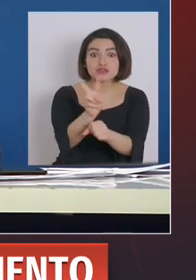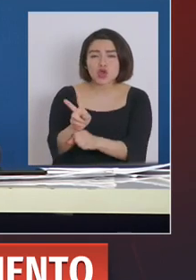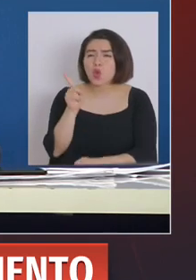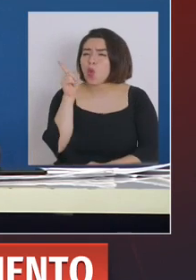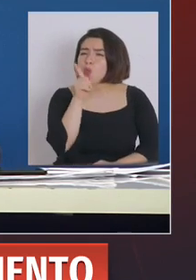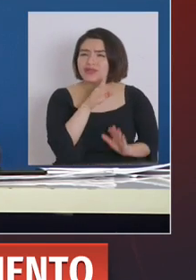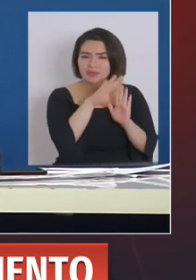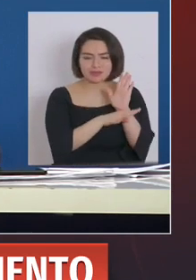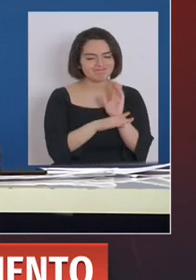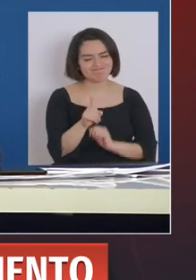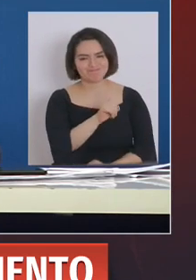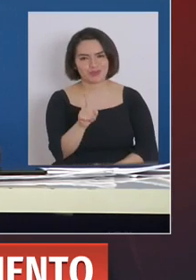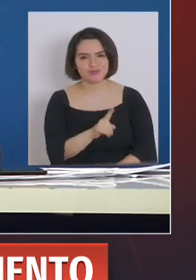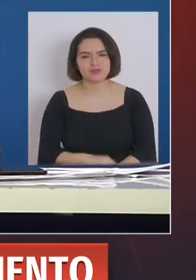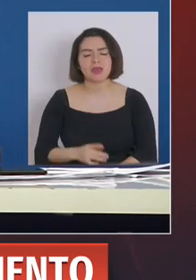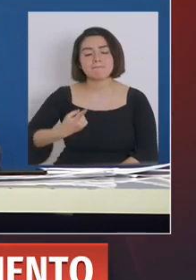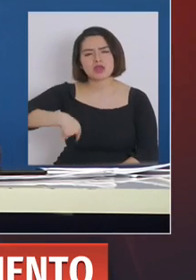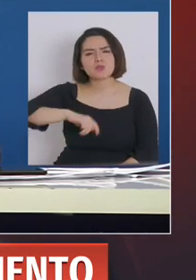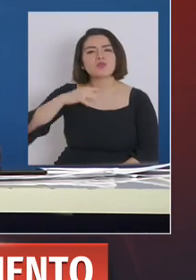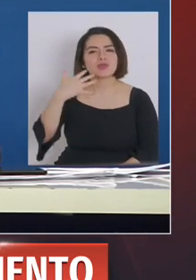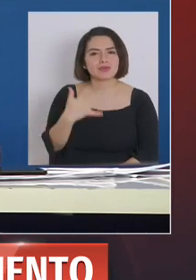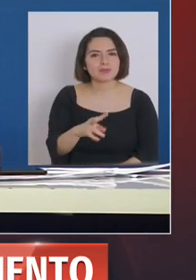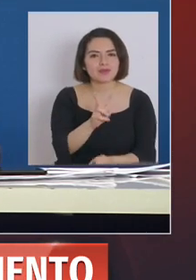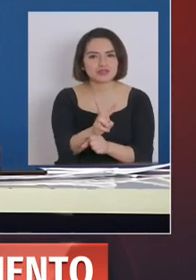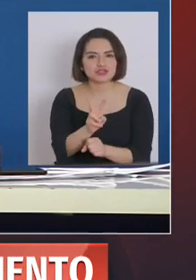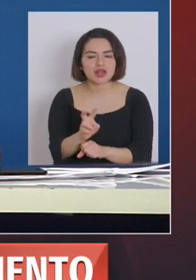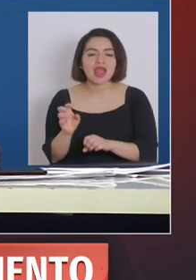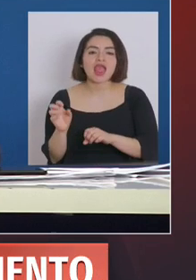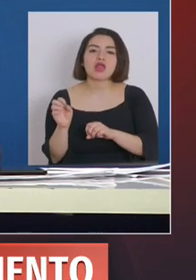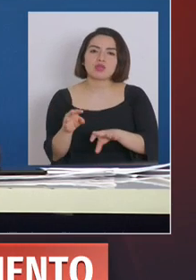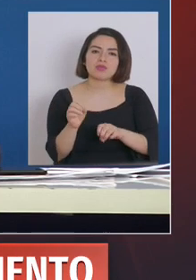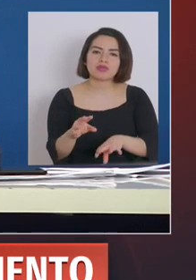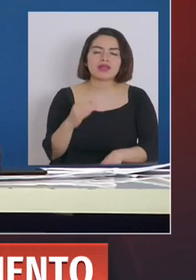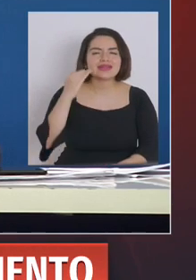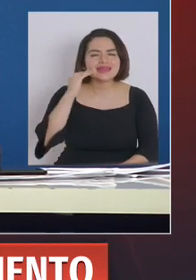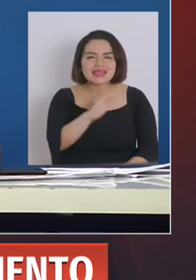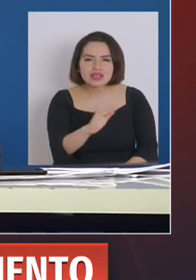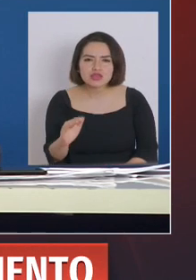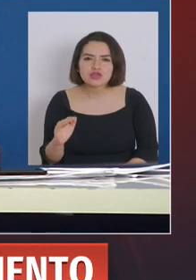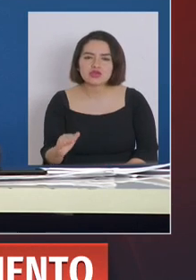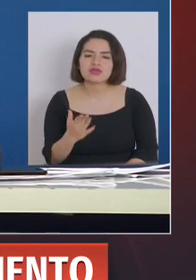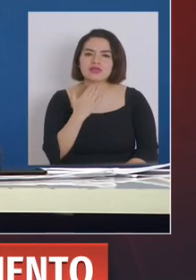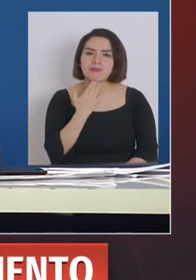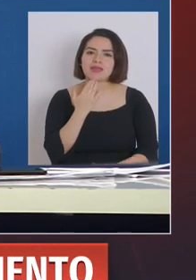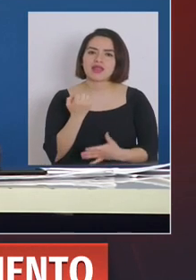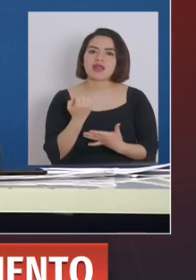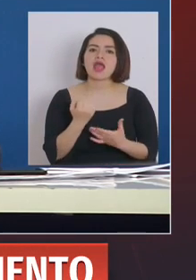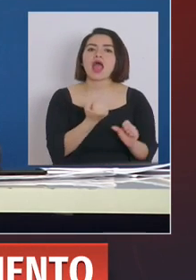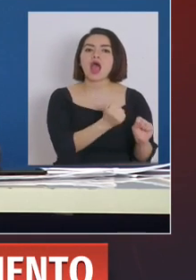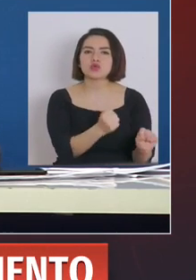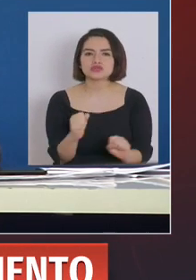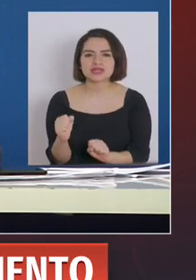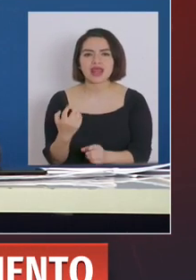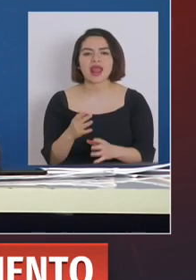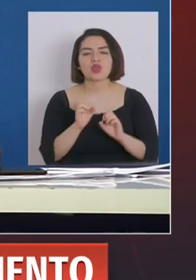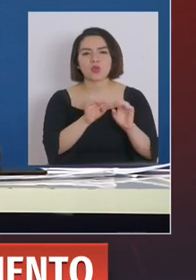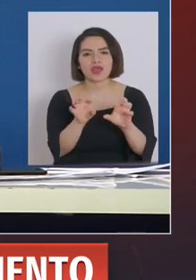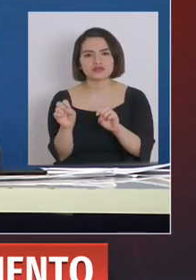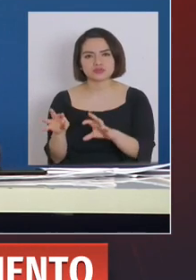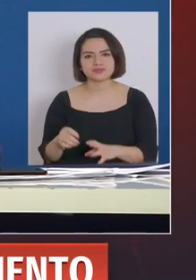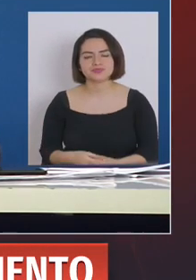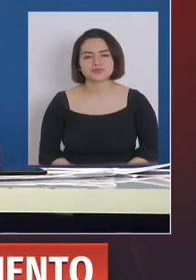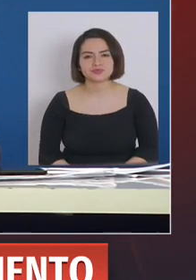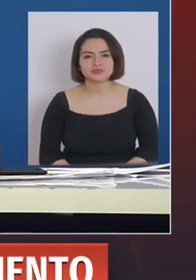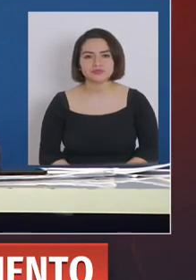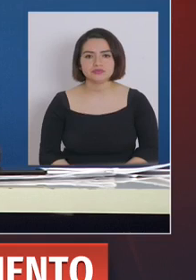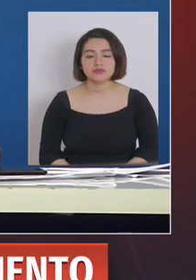nosotros son muy importantes los profesores, las educadoras de párvulos, los auxiliares de la educación. Y esto tiene que ver además